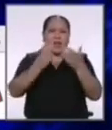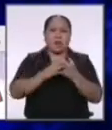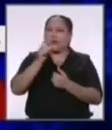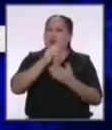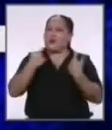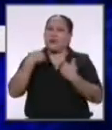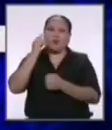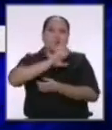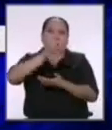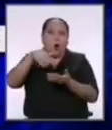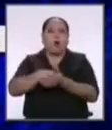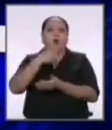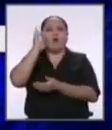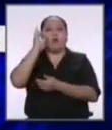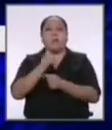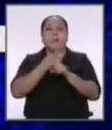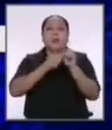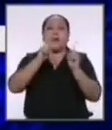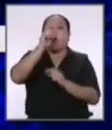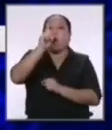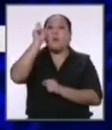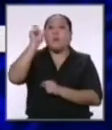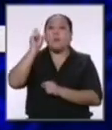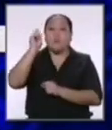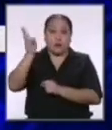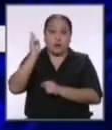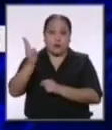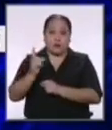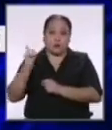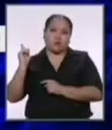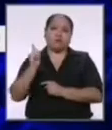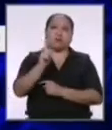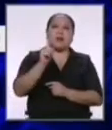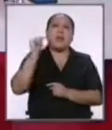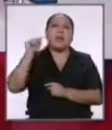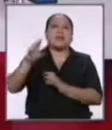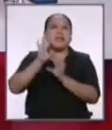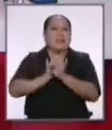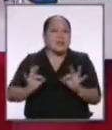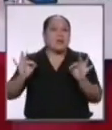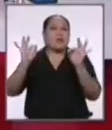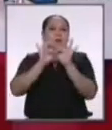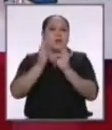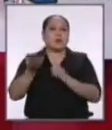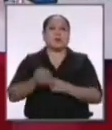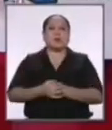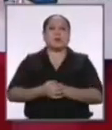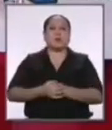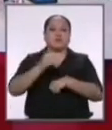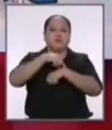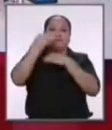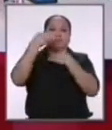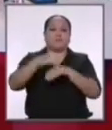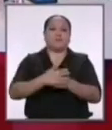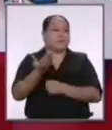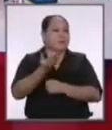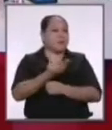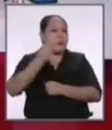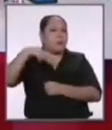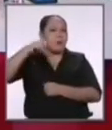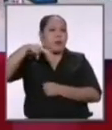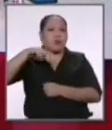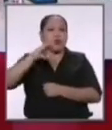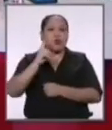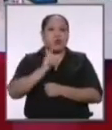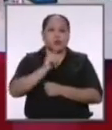todos los profesores pero siempre con un profesor presencial porque el profesor es lo más importante tiempo candidato gracias candidata Mendoza la